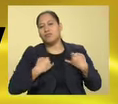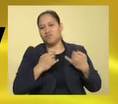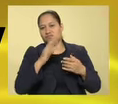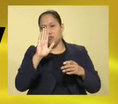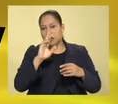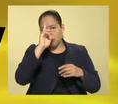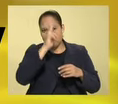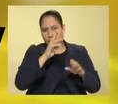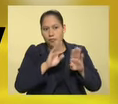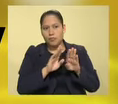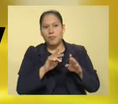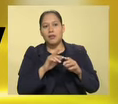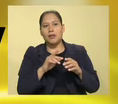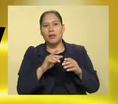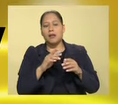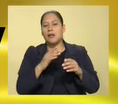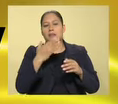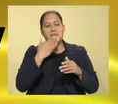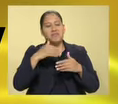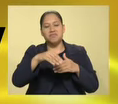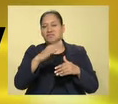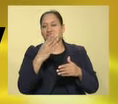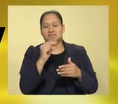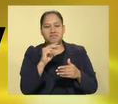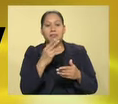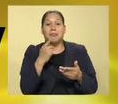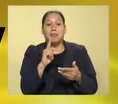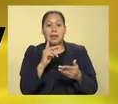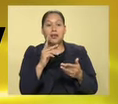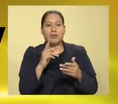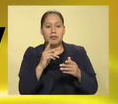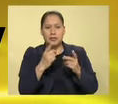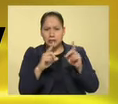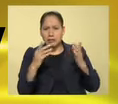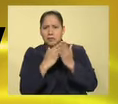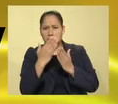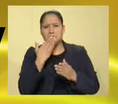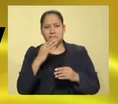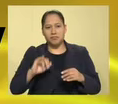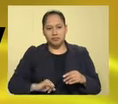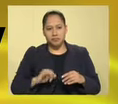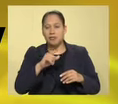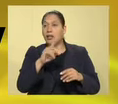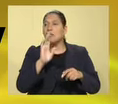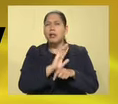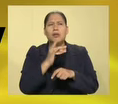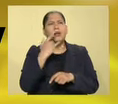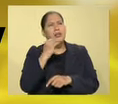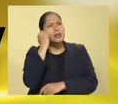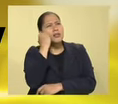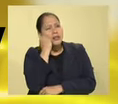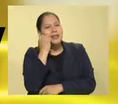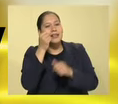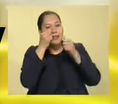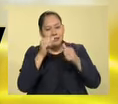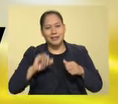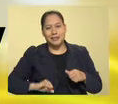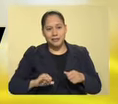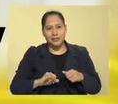generalmente no tienen un buen final, pero sí tienen un desarrollo interesante. Una película muy entretenida, de